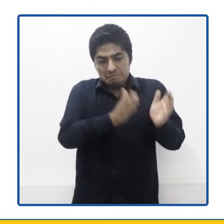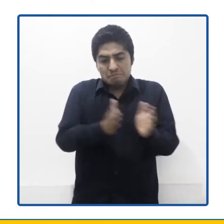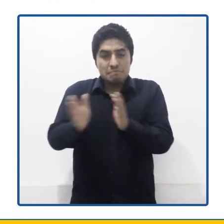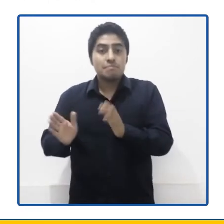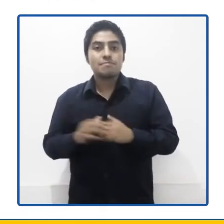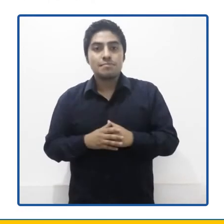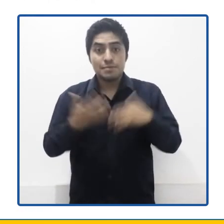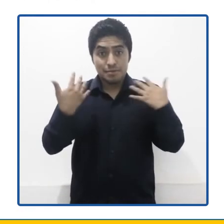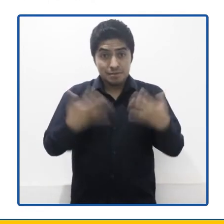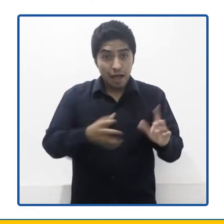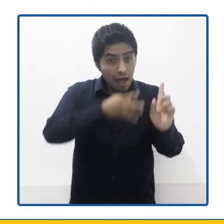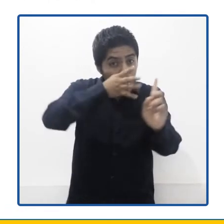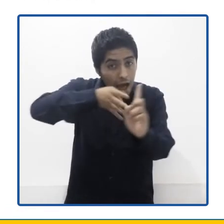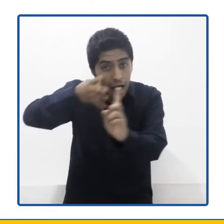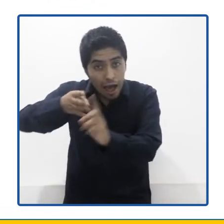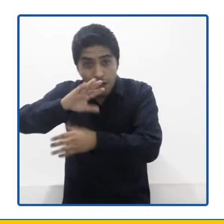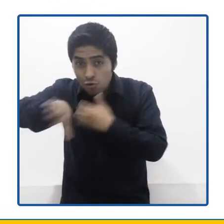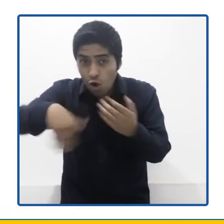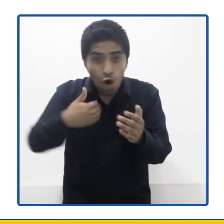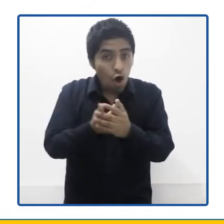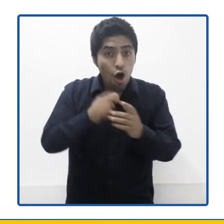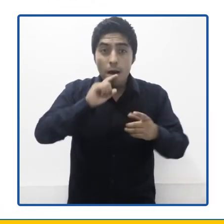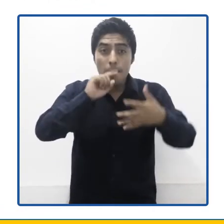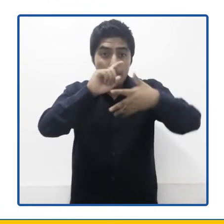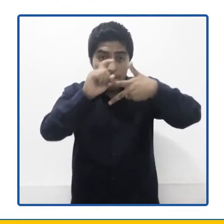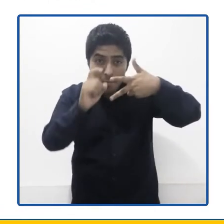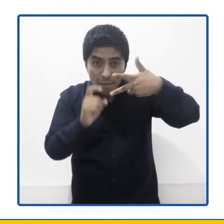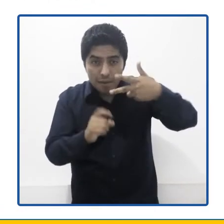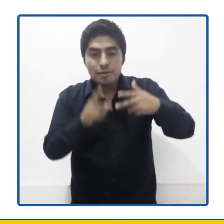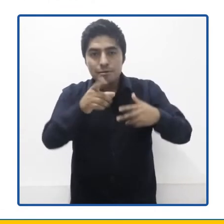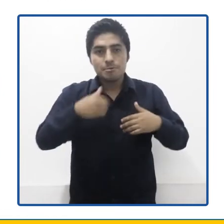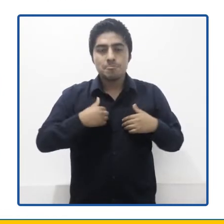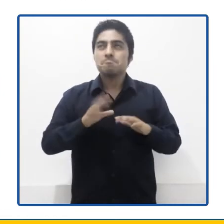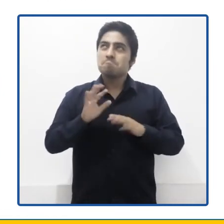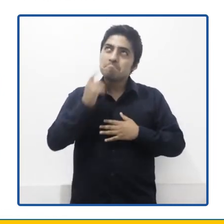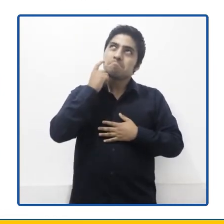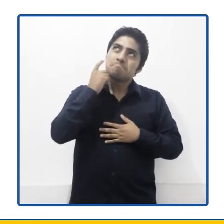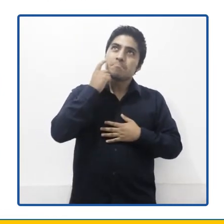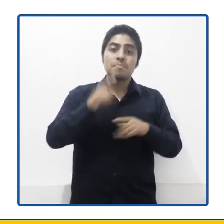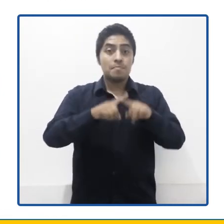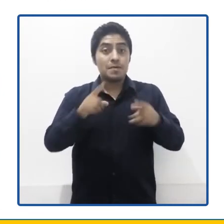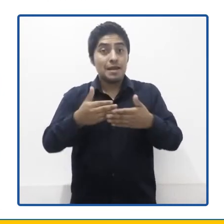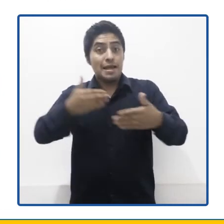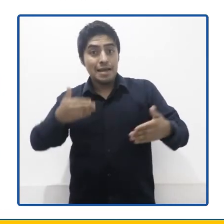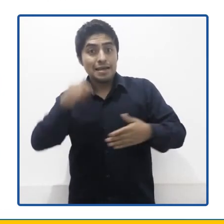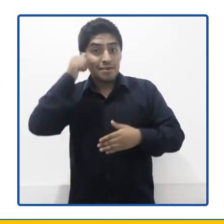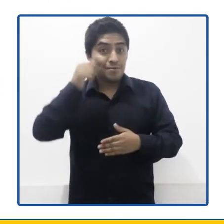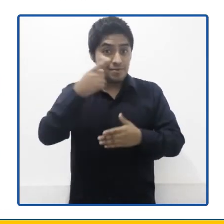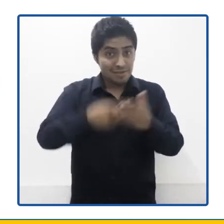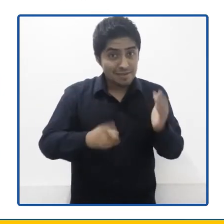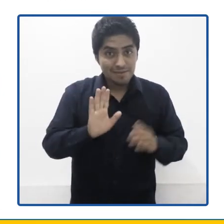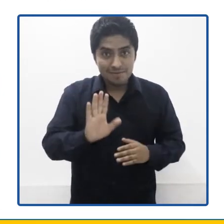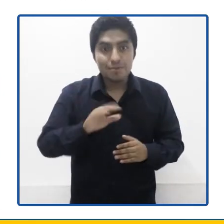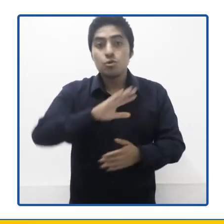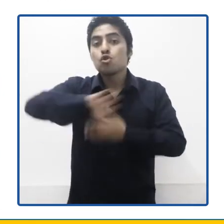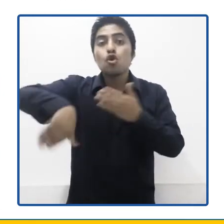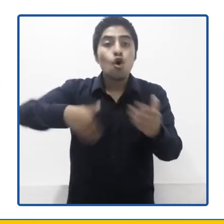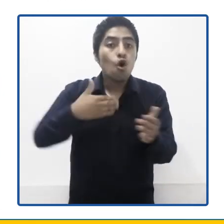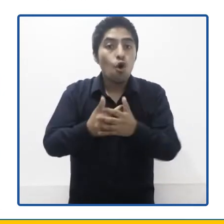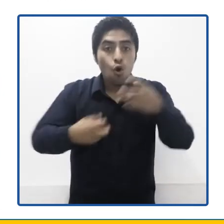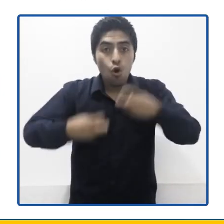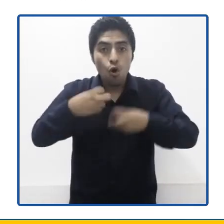¿Ya analizaste todas las preguntas? Tómate tu tiempo, pero antes recuerda que todo